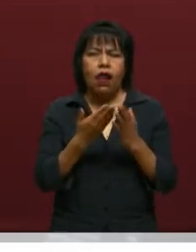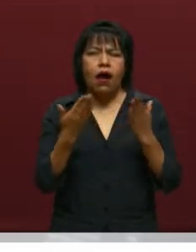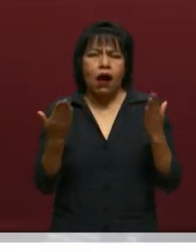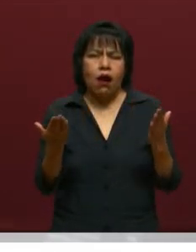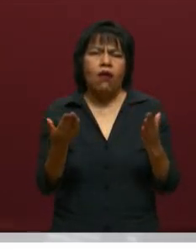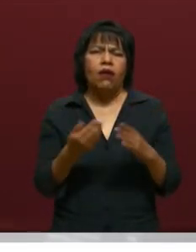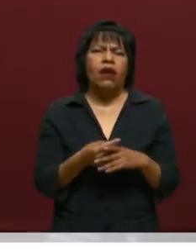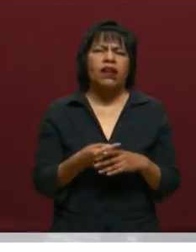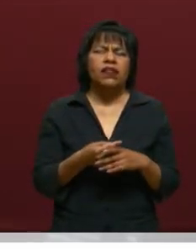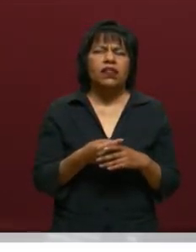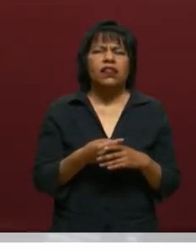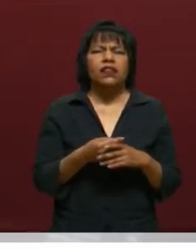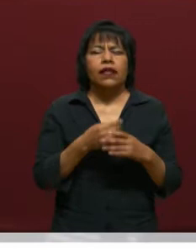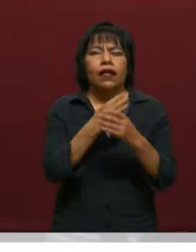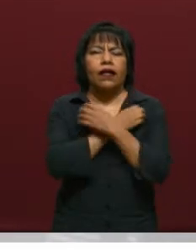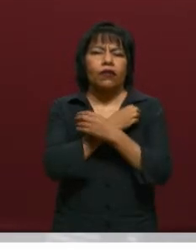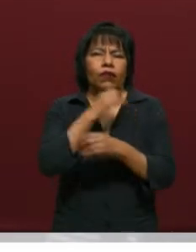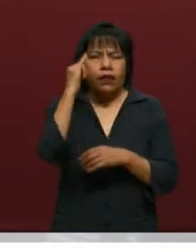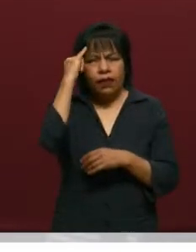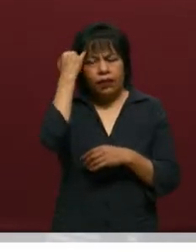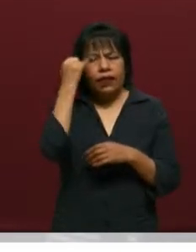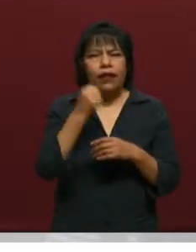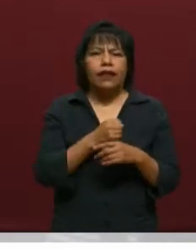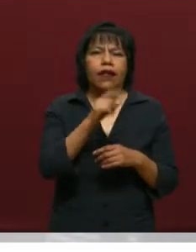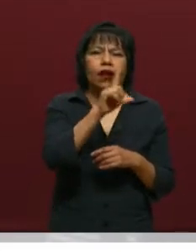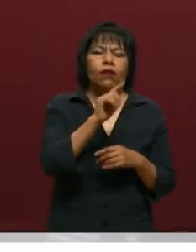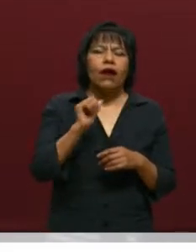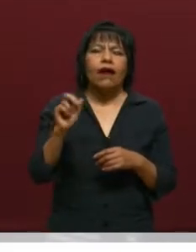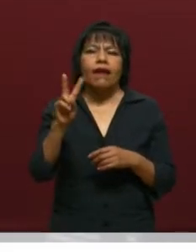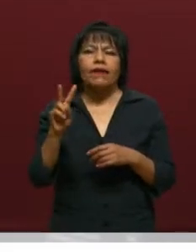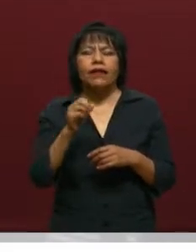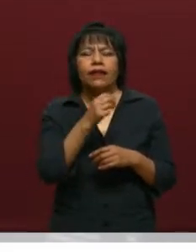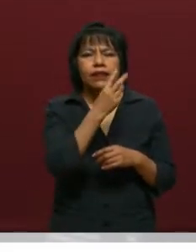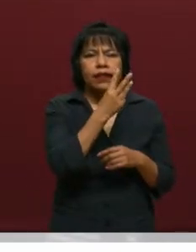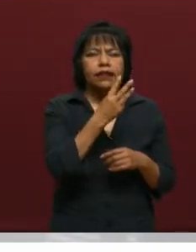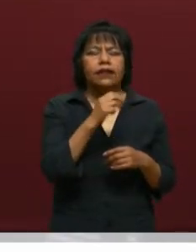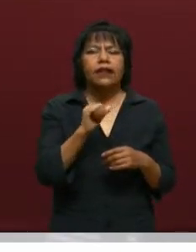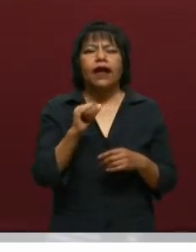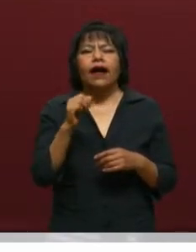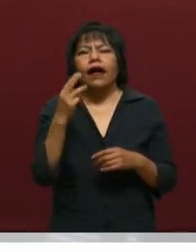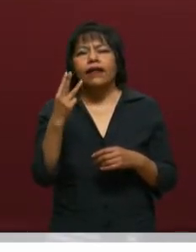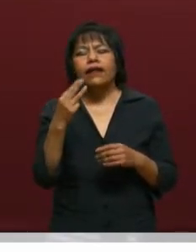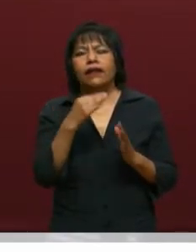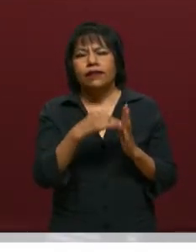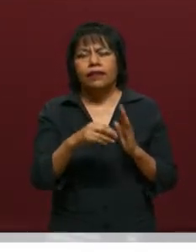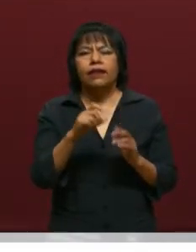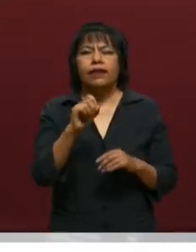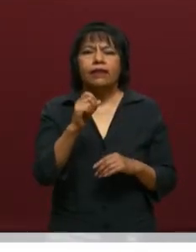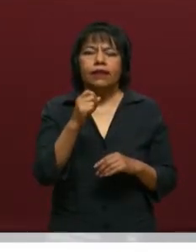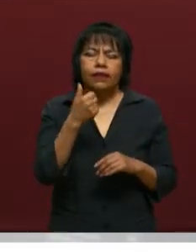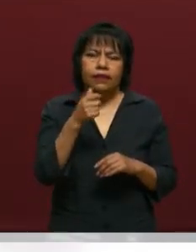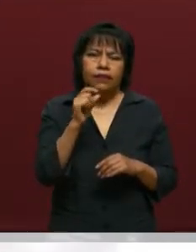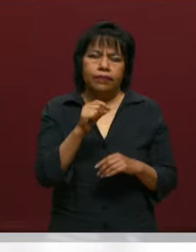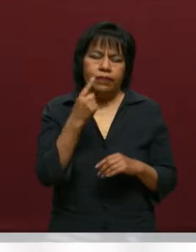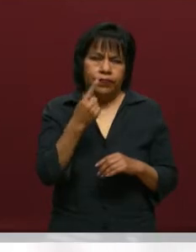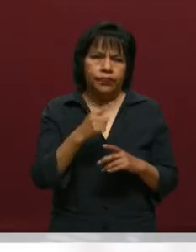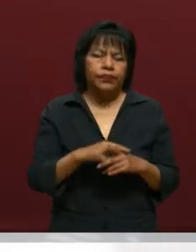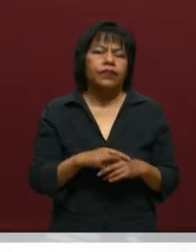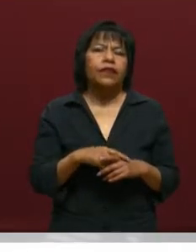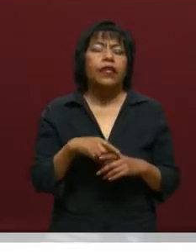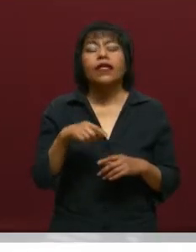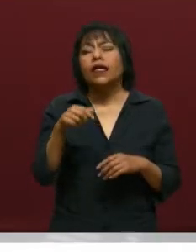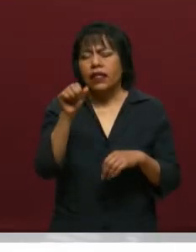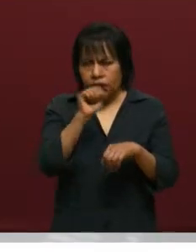educación indígena, de lunes a viernes de 3 a 3.30 por el 26.1. Ya el nivel de